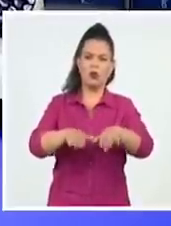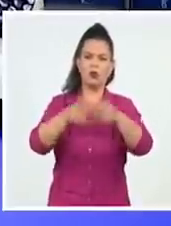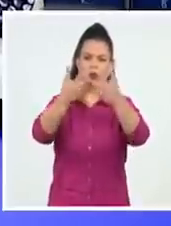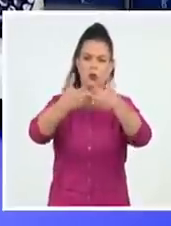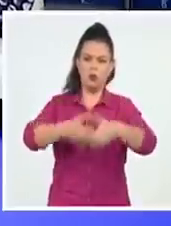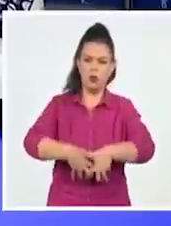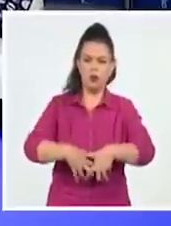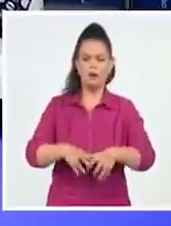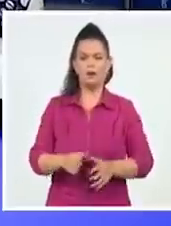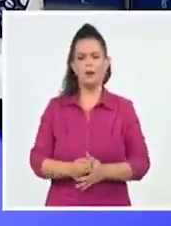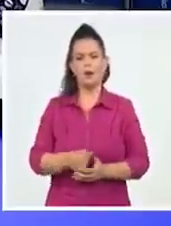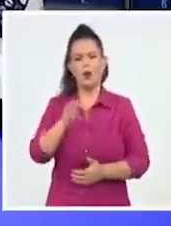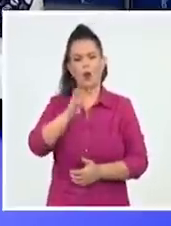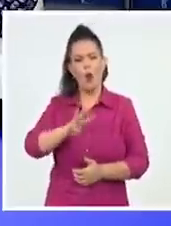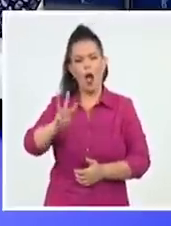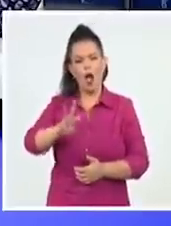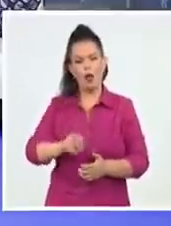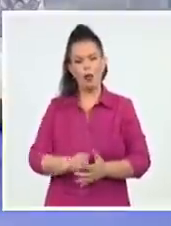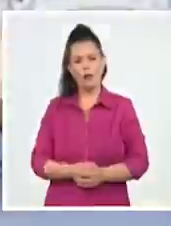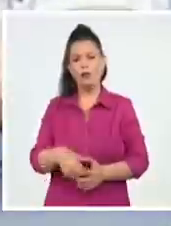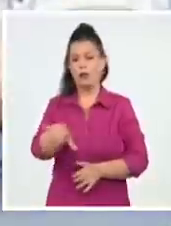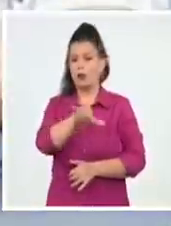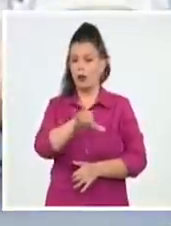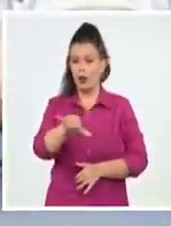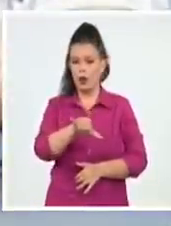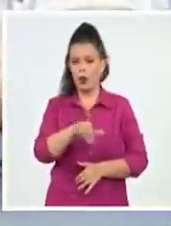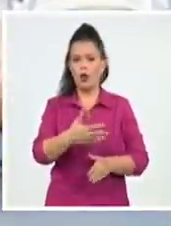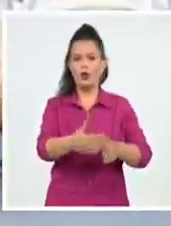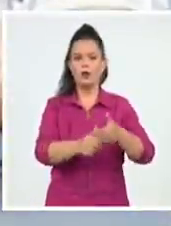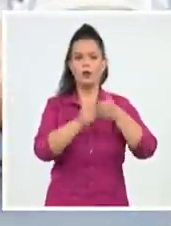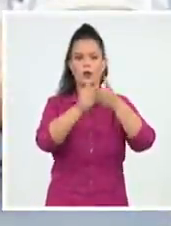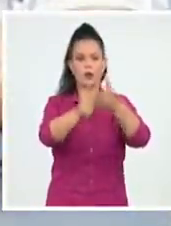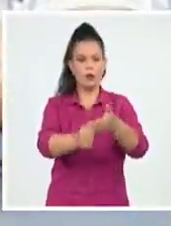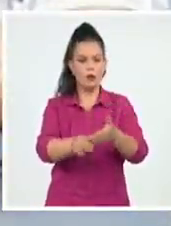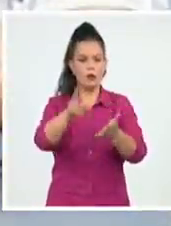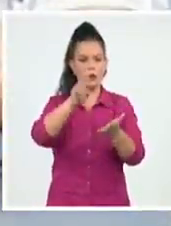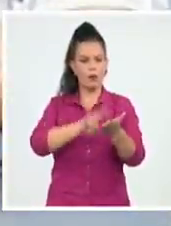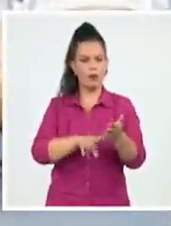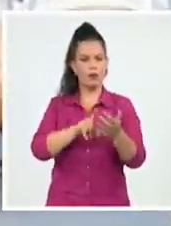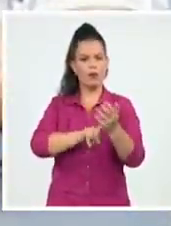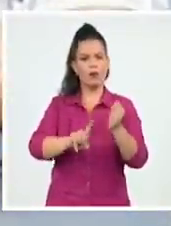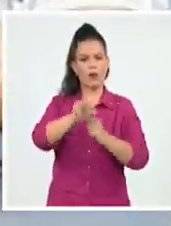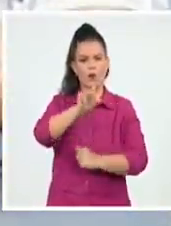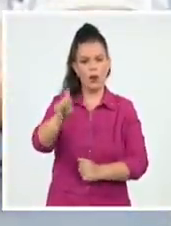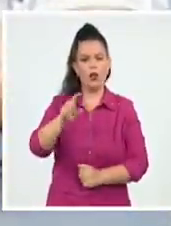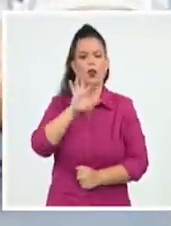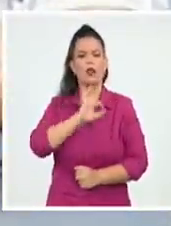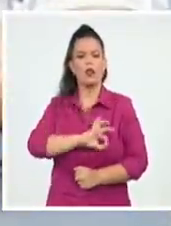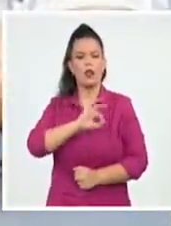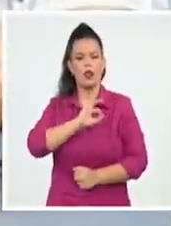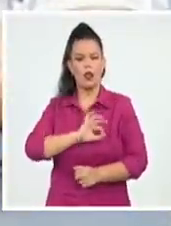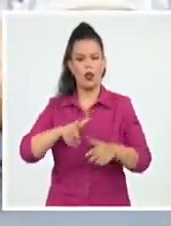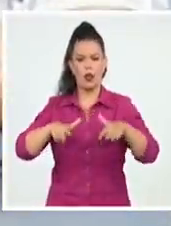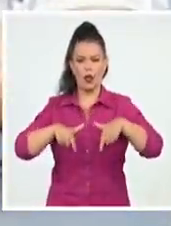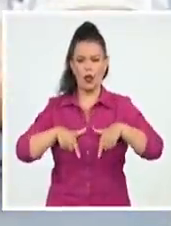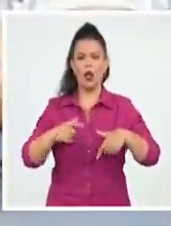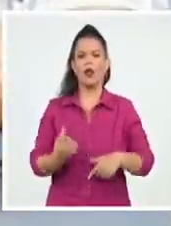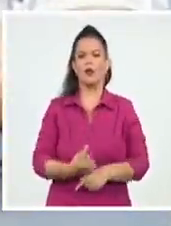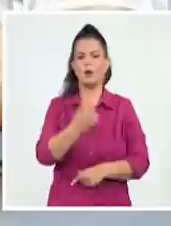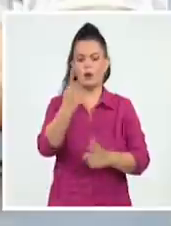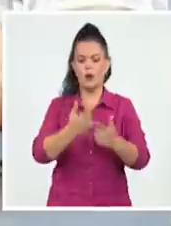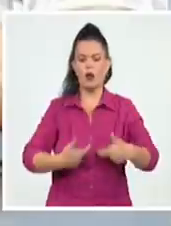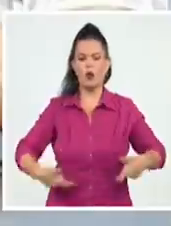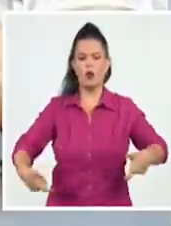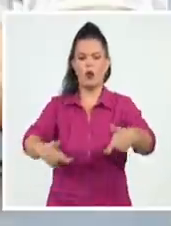También fue dirigente del partido hasta el nivel de provincia y delegado al primer congreso del Partido Comunista de Cuba. Al